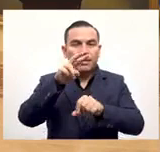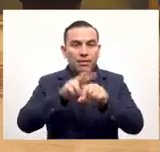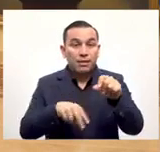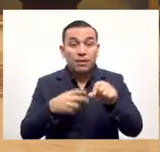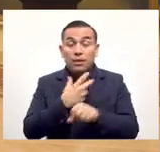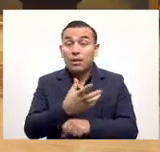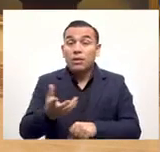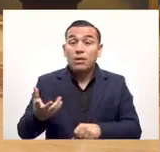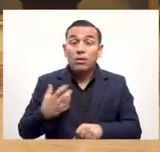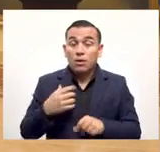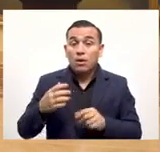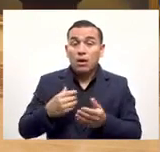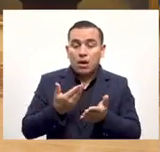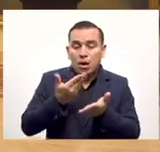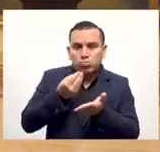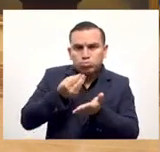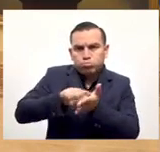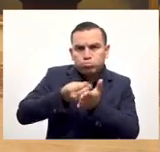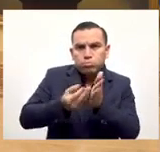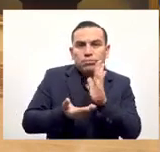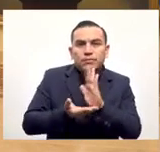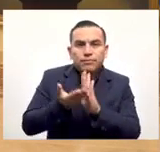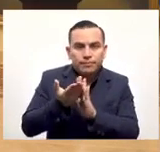multiplicando y genera dinamismo en la economía